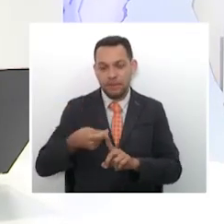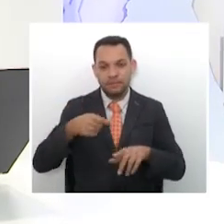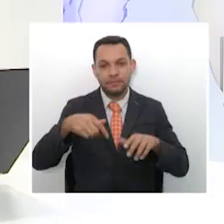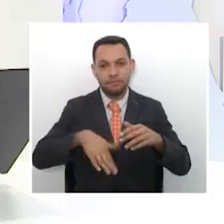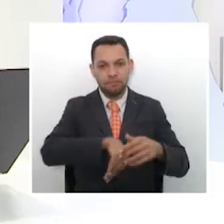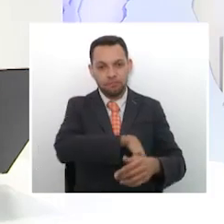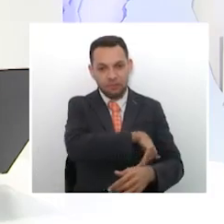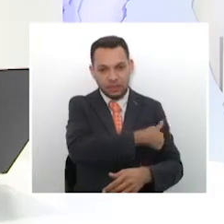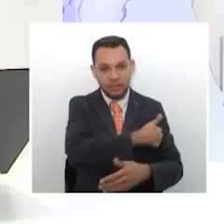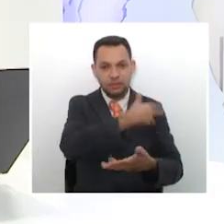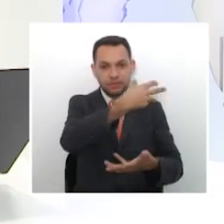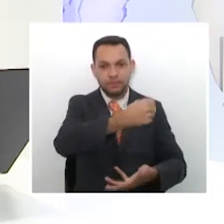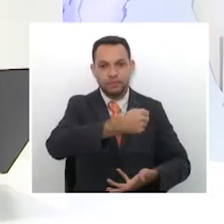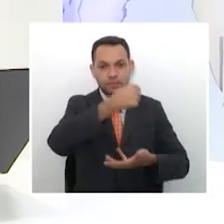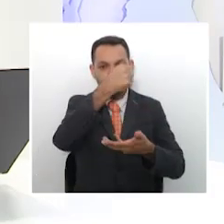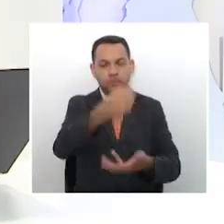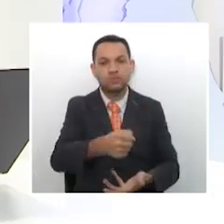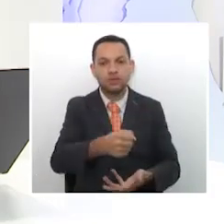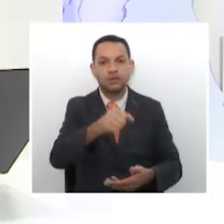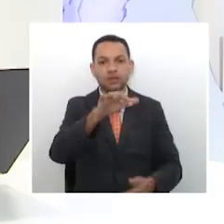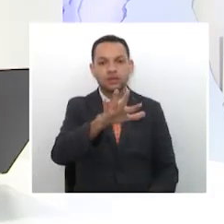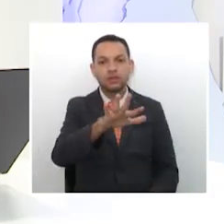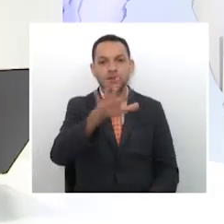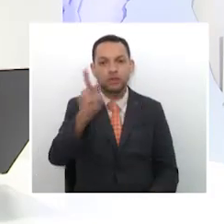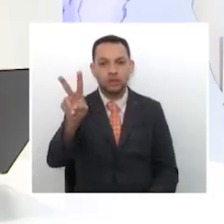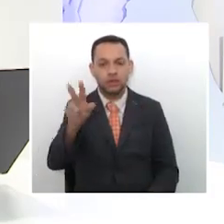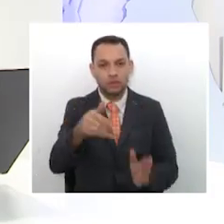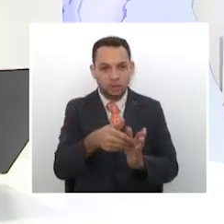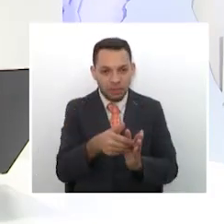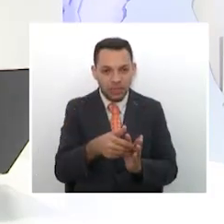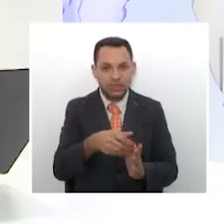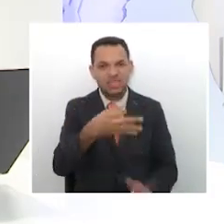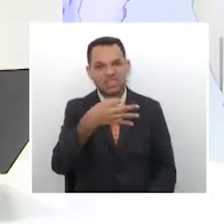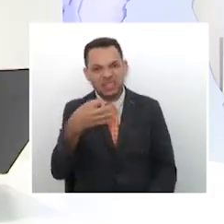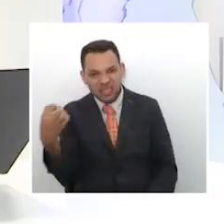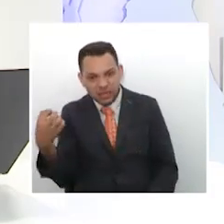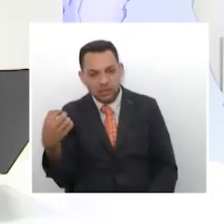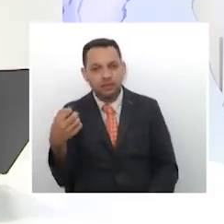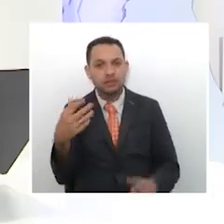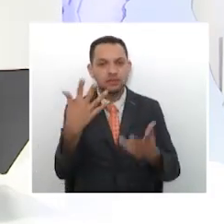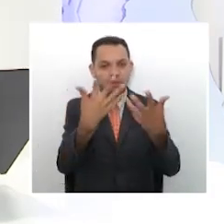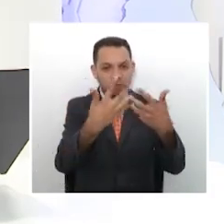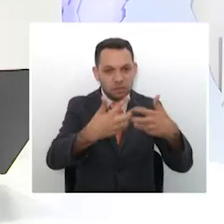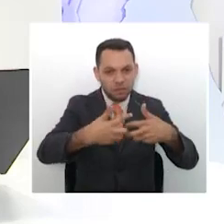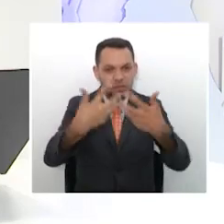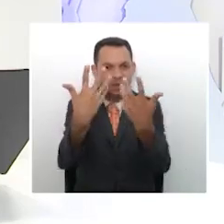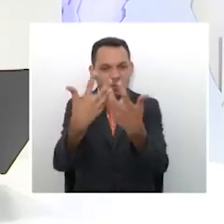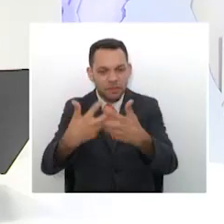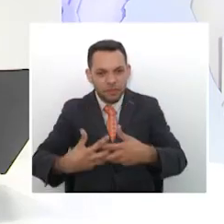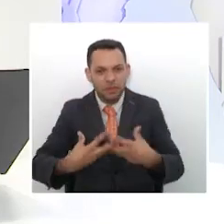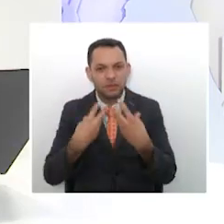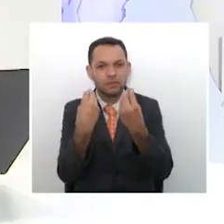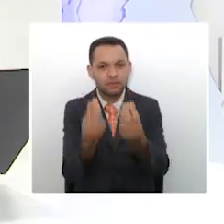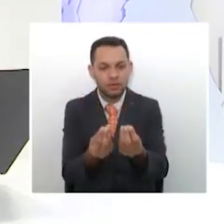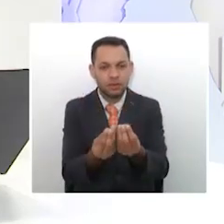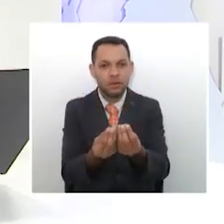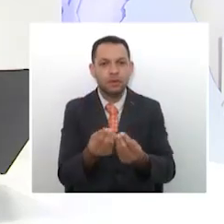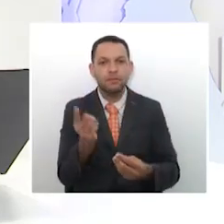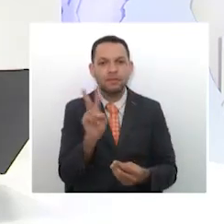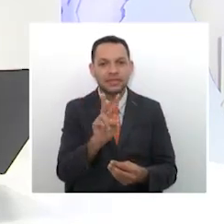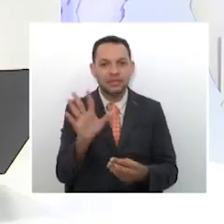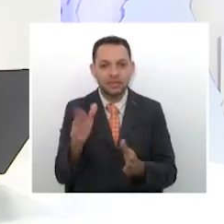beneficio ha sido recibido a más de 51.300 empresas en todo el país, beneficiando a más de 725.000